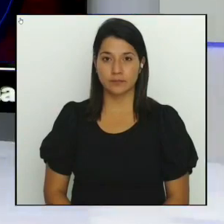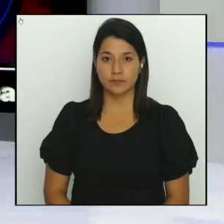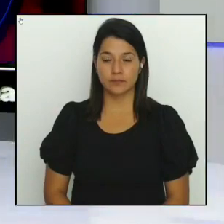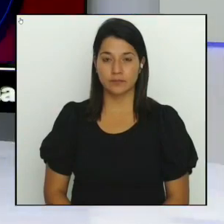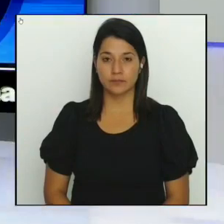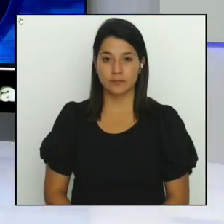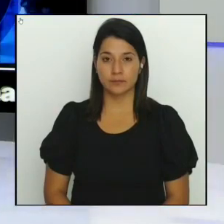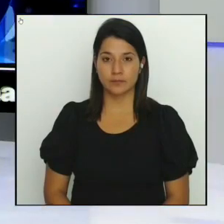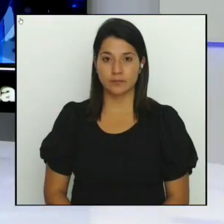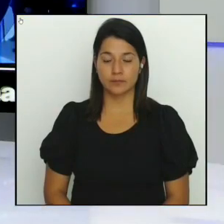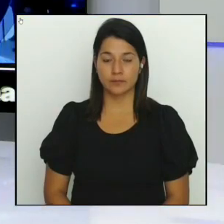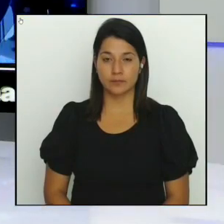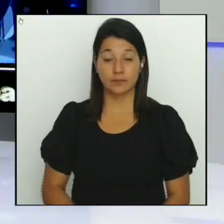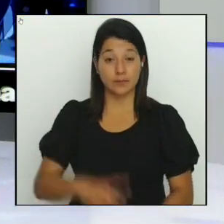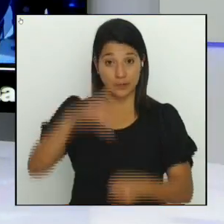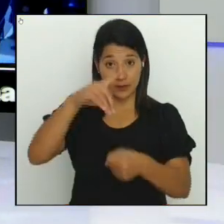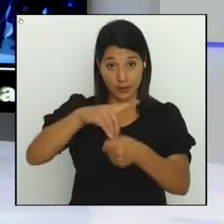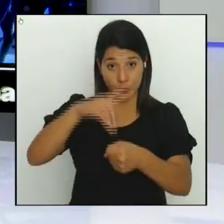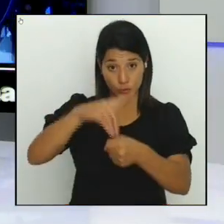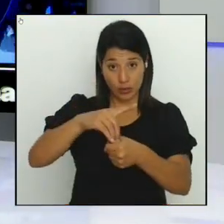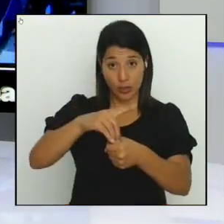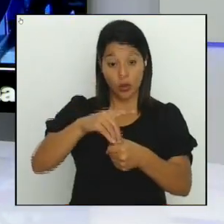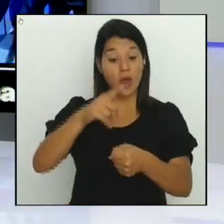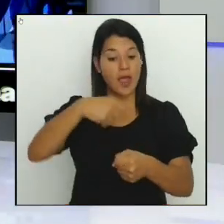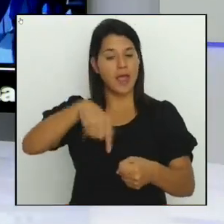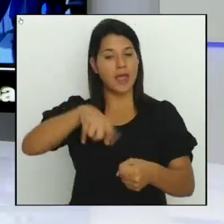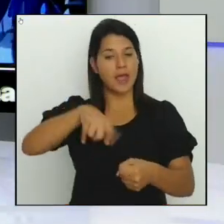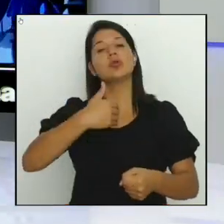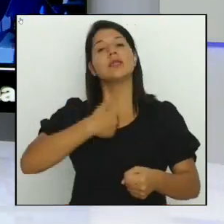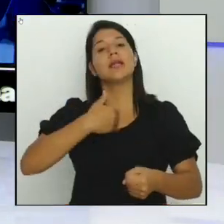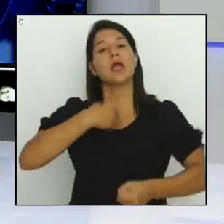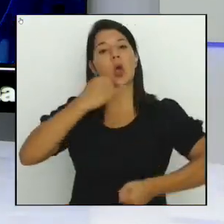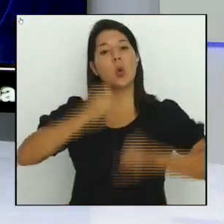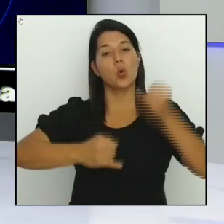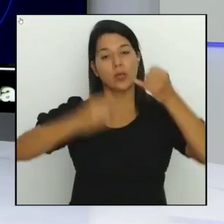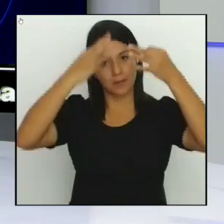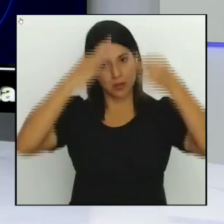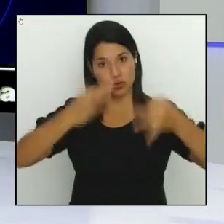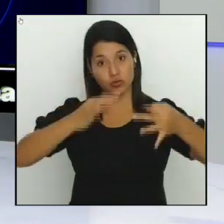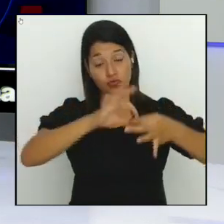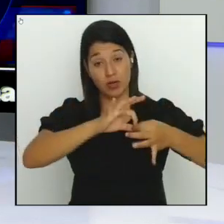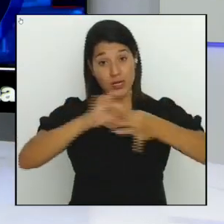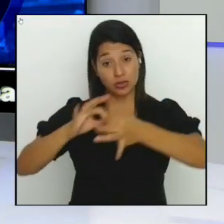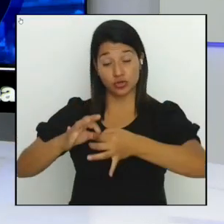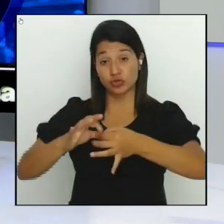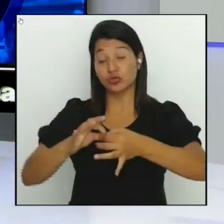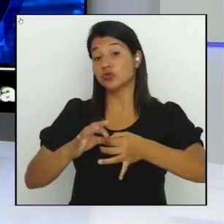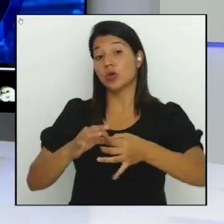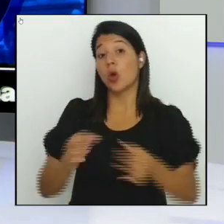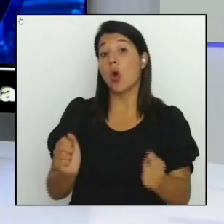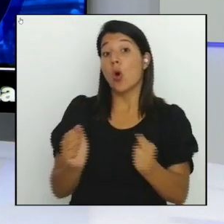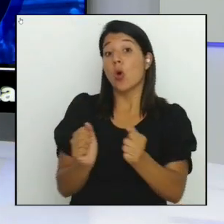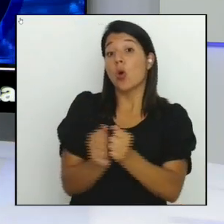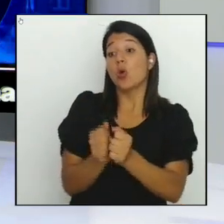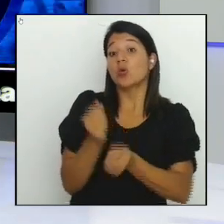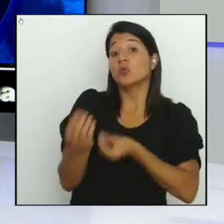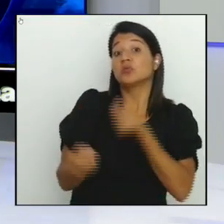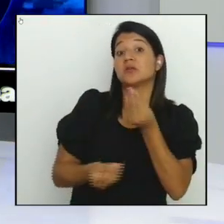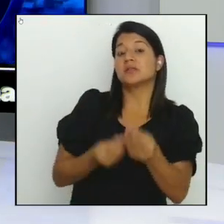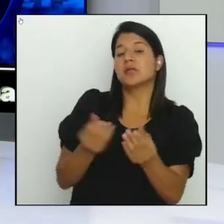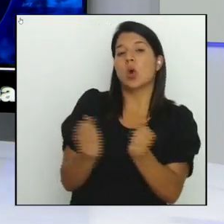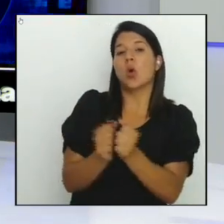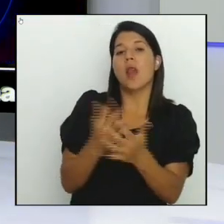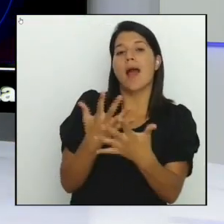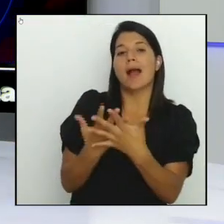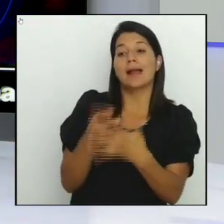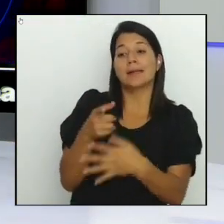Los diputados serán los que tendrán la última palabra en cuanto al uso que se le dará a la cárcel de 5.600 millones de colones